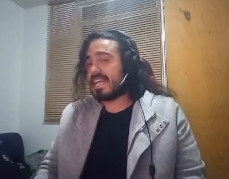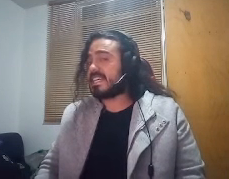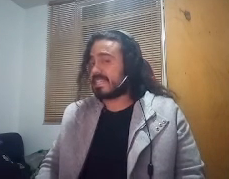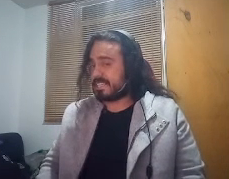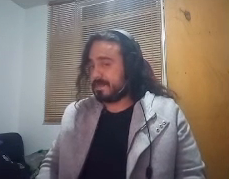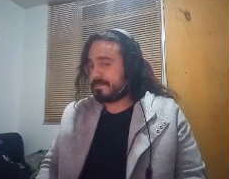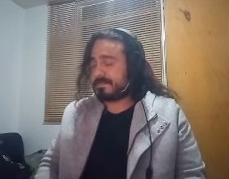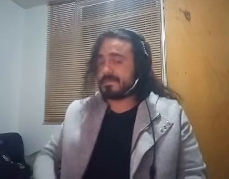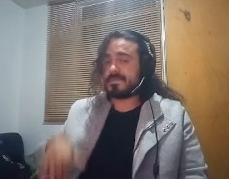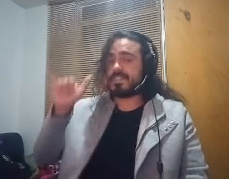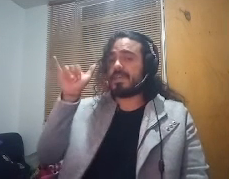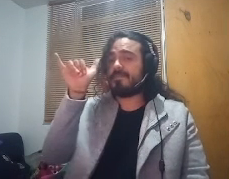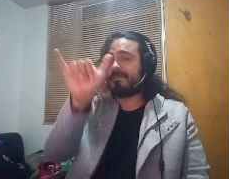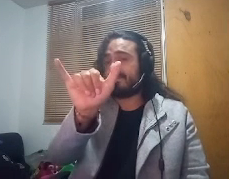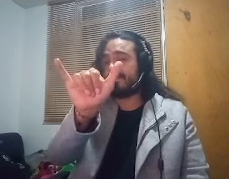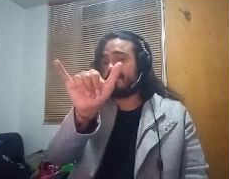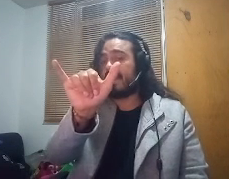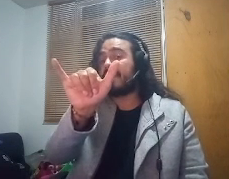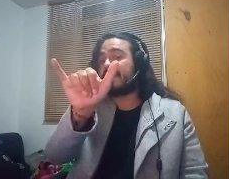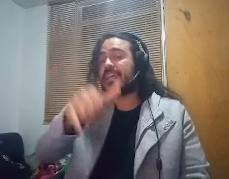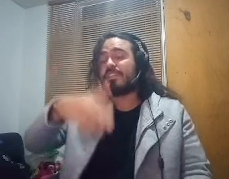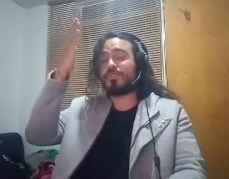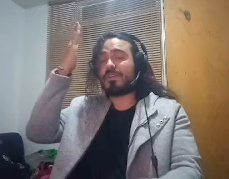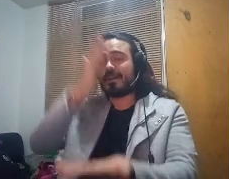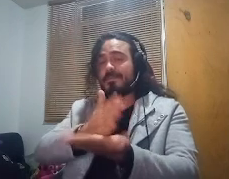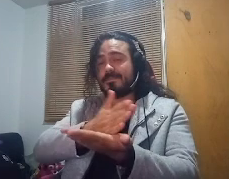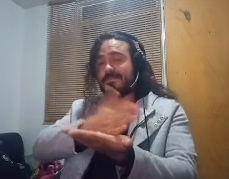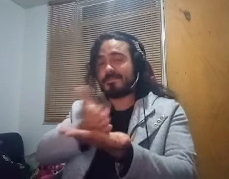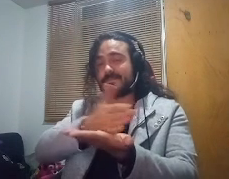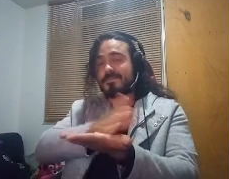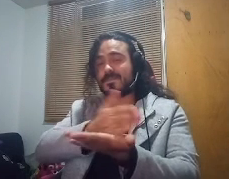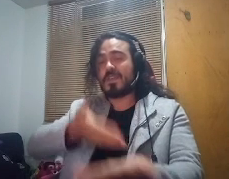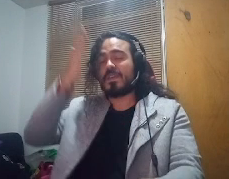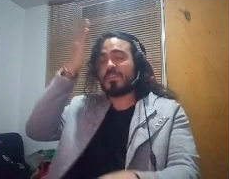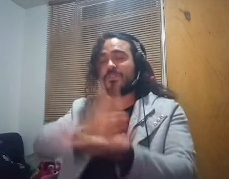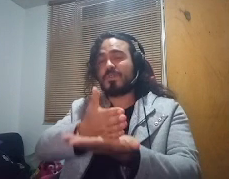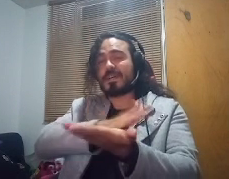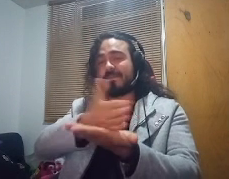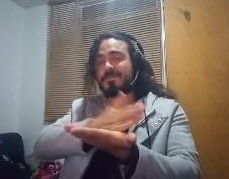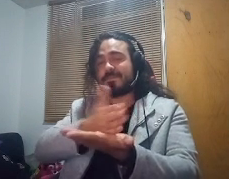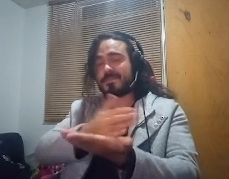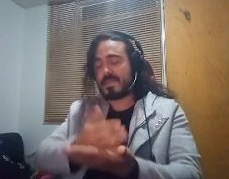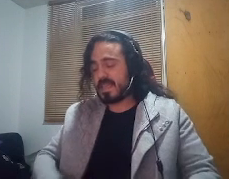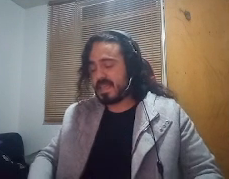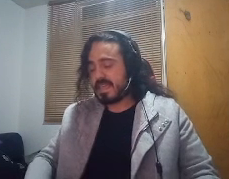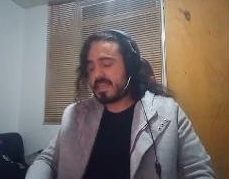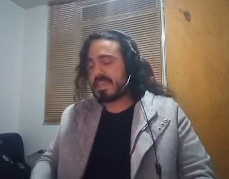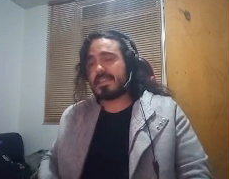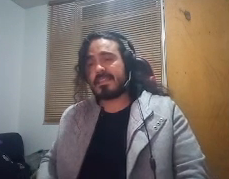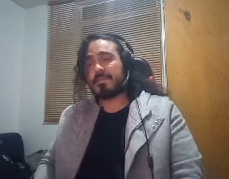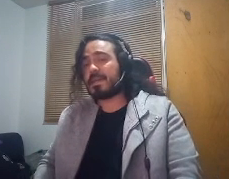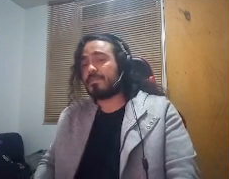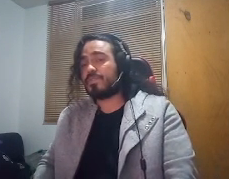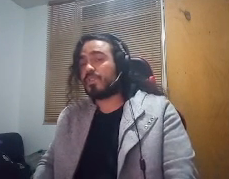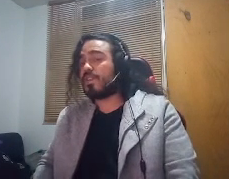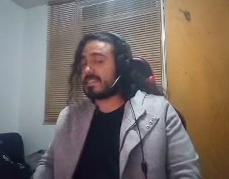es la ye ye ye de yu ca yu ca y